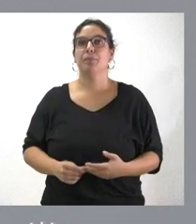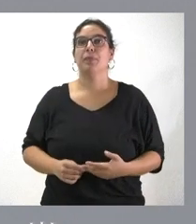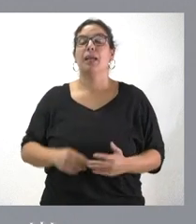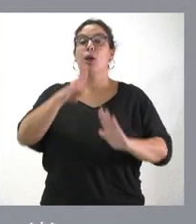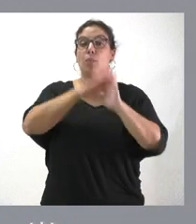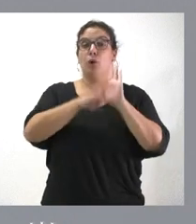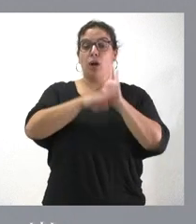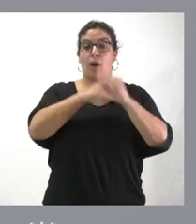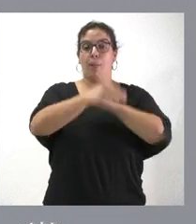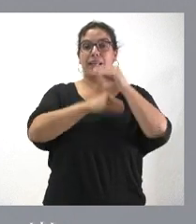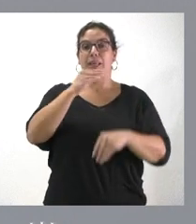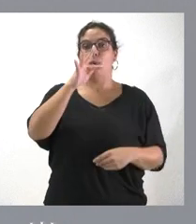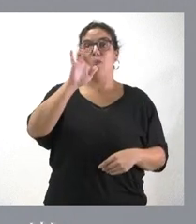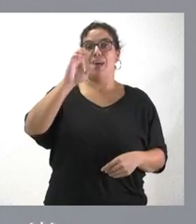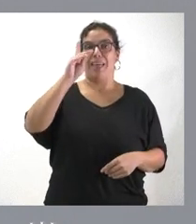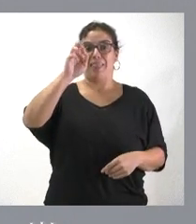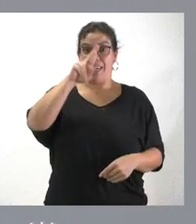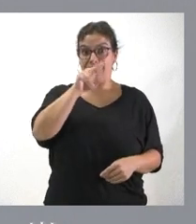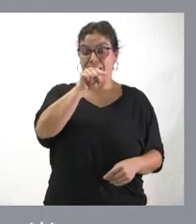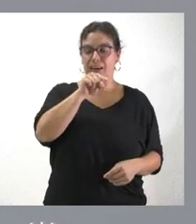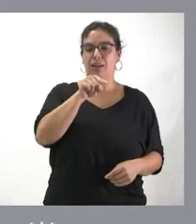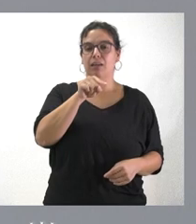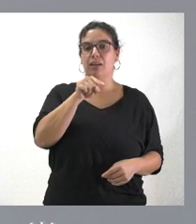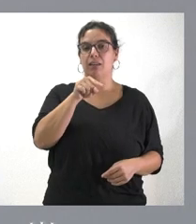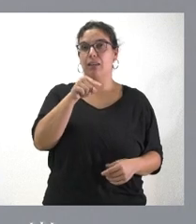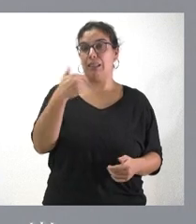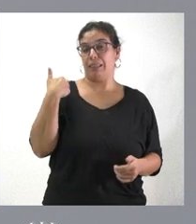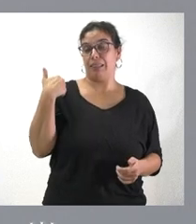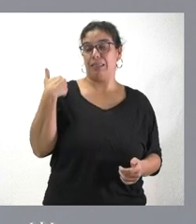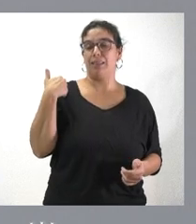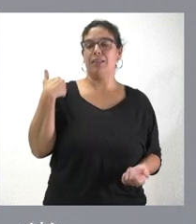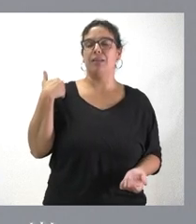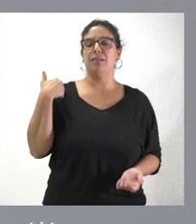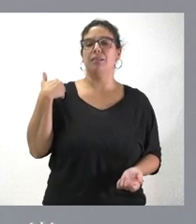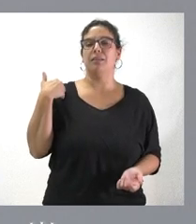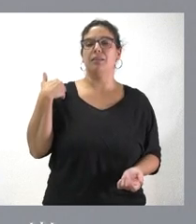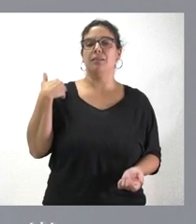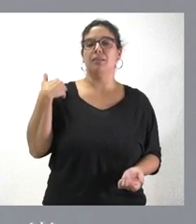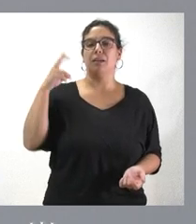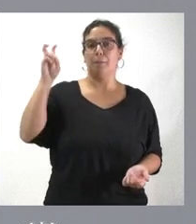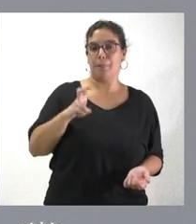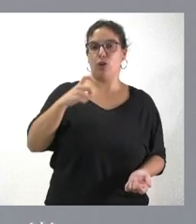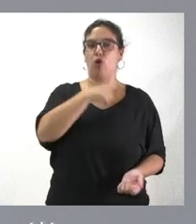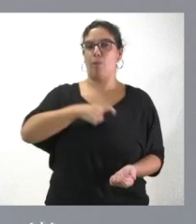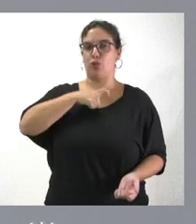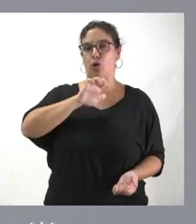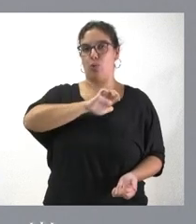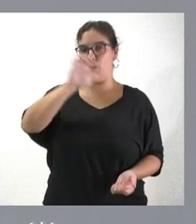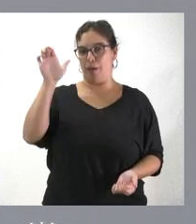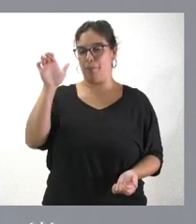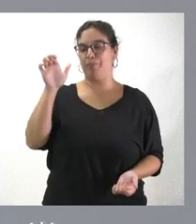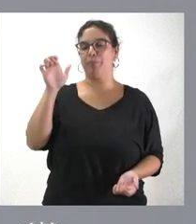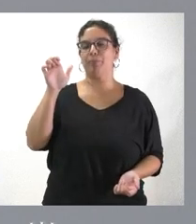operativo FEDER, aquí estuvo hace poco tiempo la propia Comisión Europea y